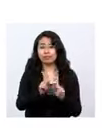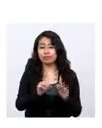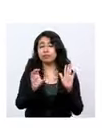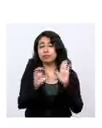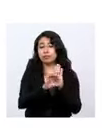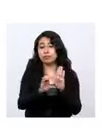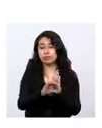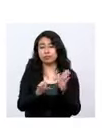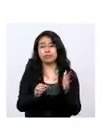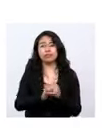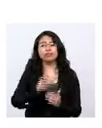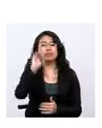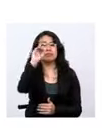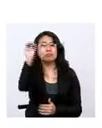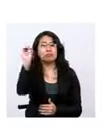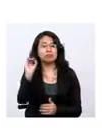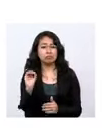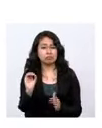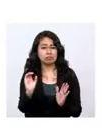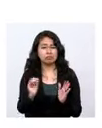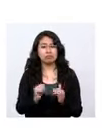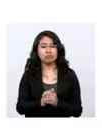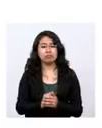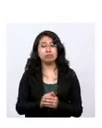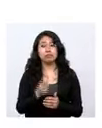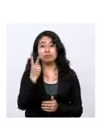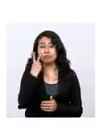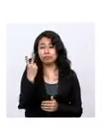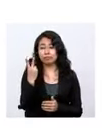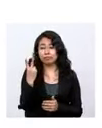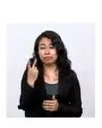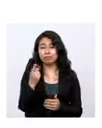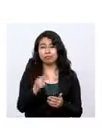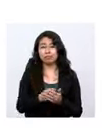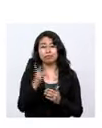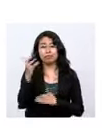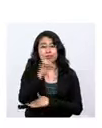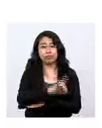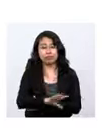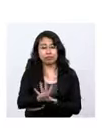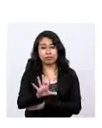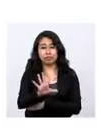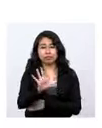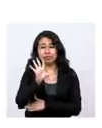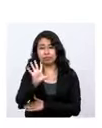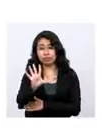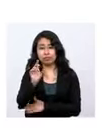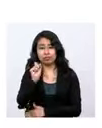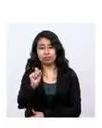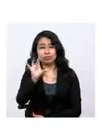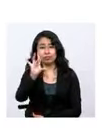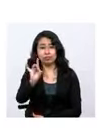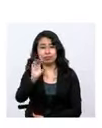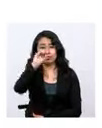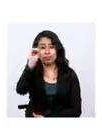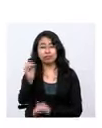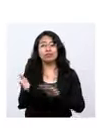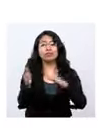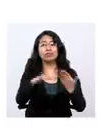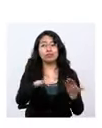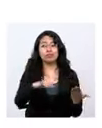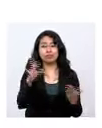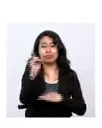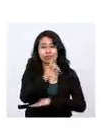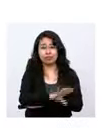es decir, un porcentaje, y nos encontramos como país en 5.8%. Debemos